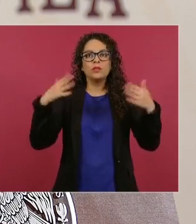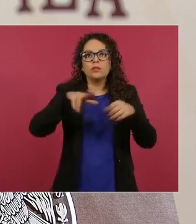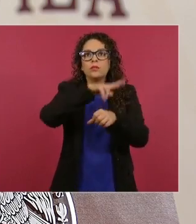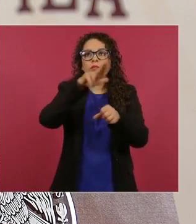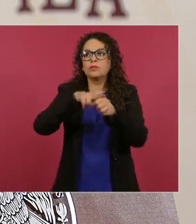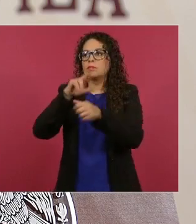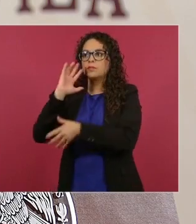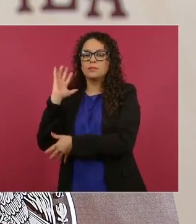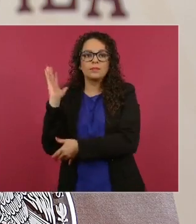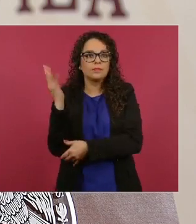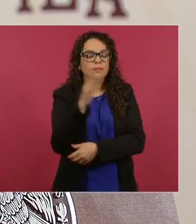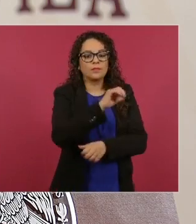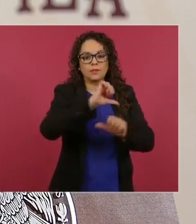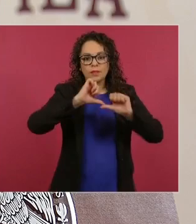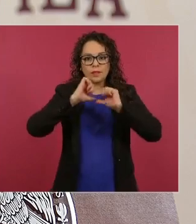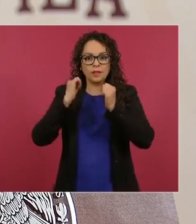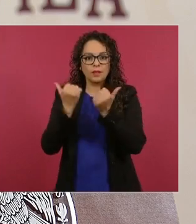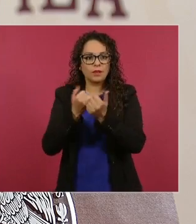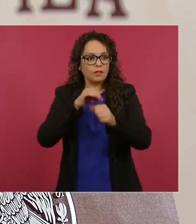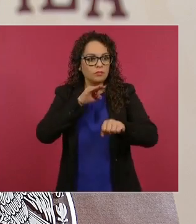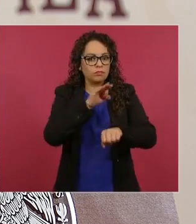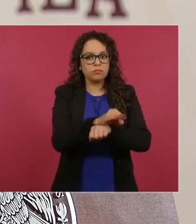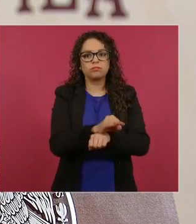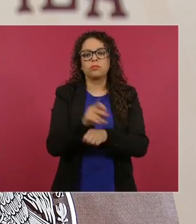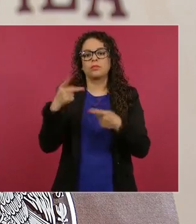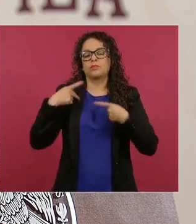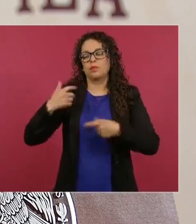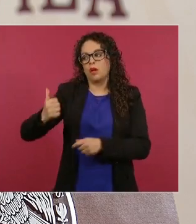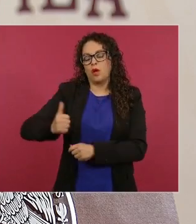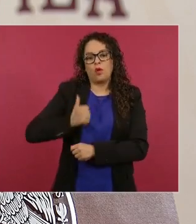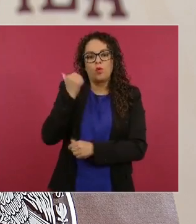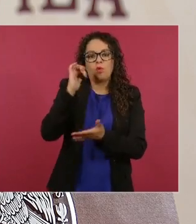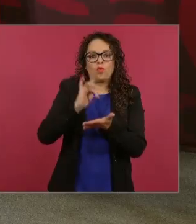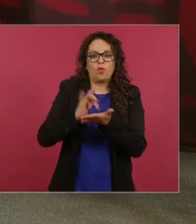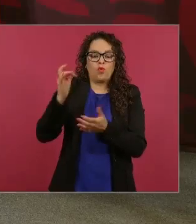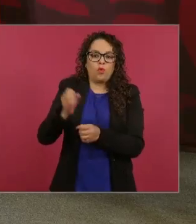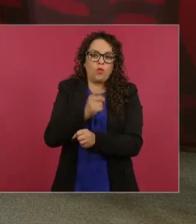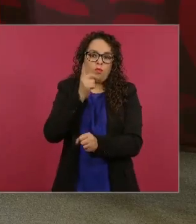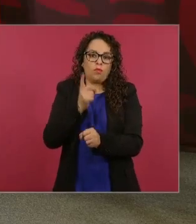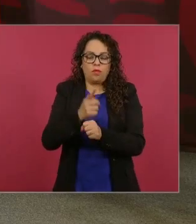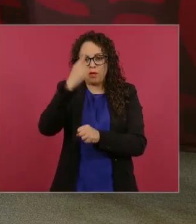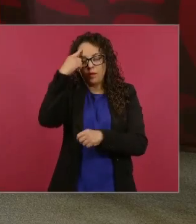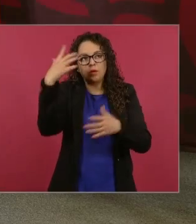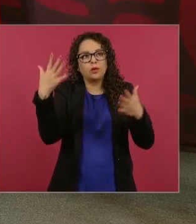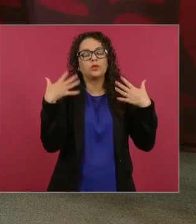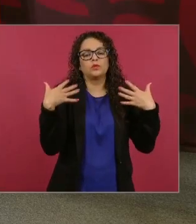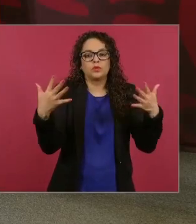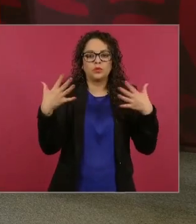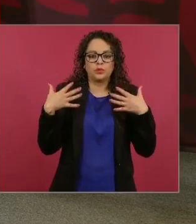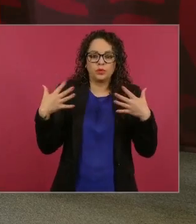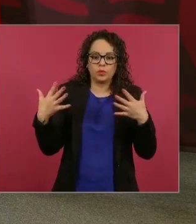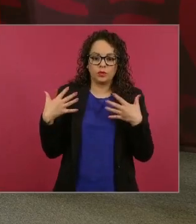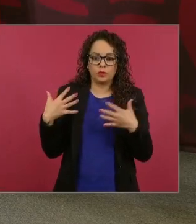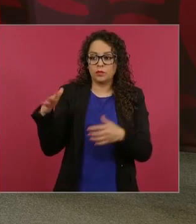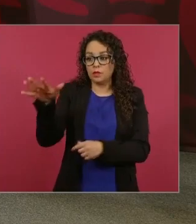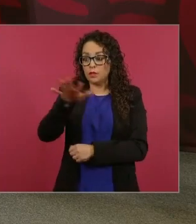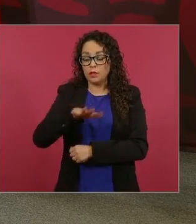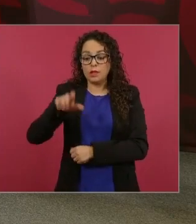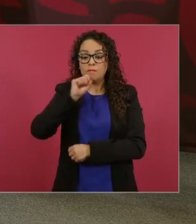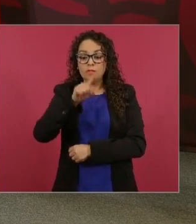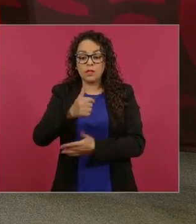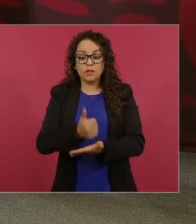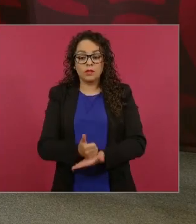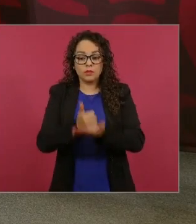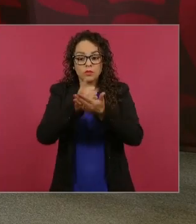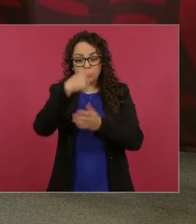naturales protegidas dan esta oportunidad. También las áreas naturales nos dan los recursos que nos van a